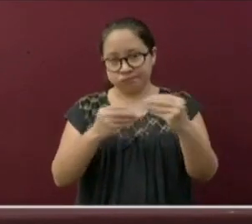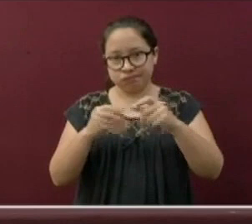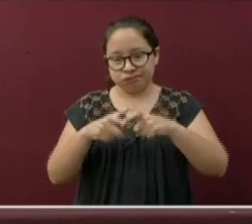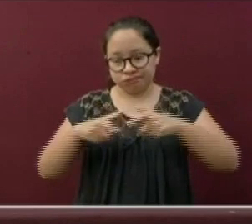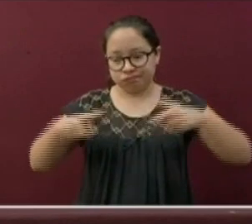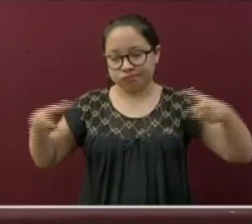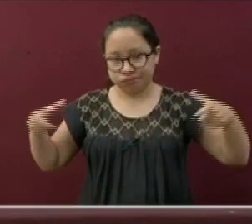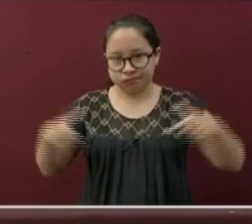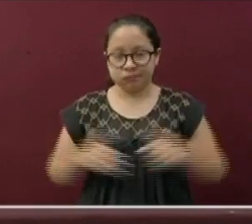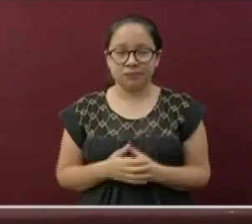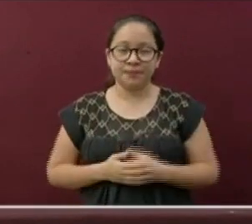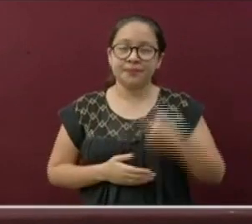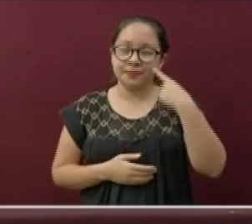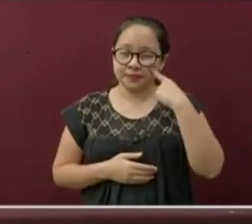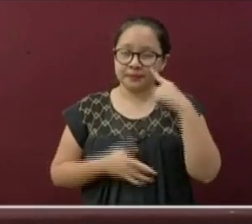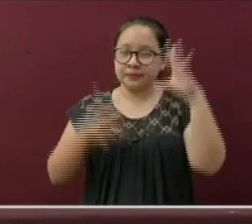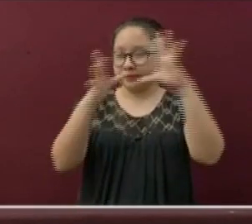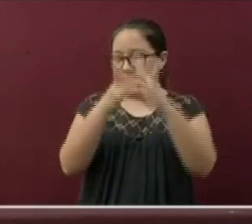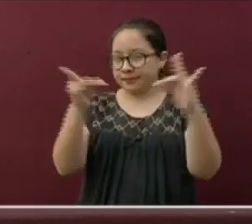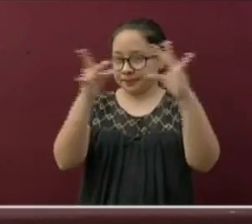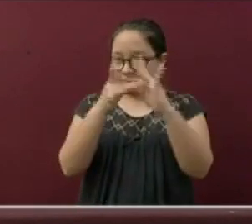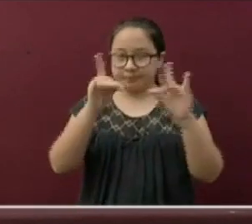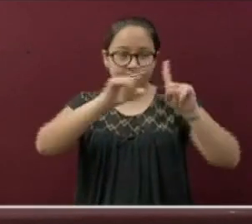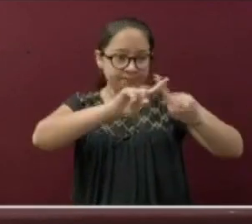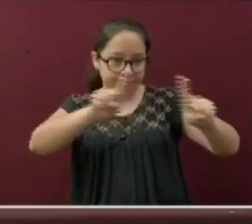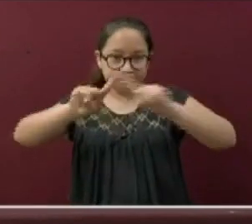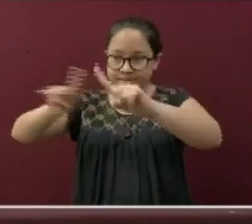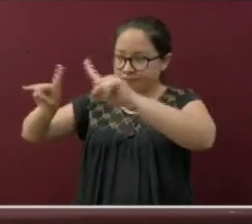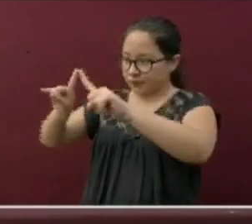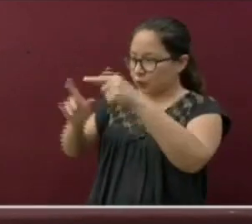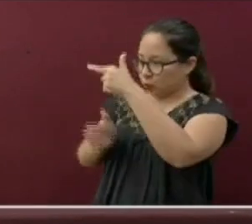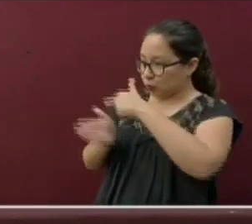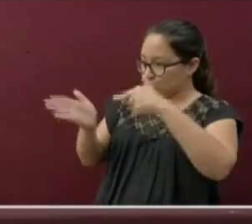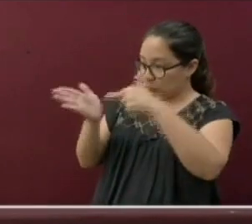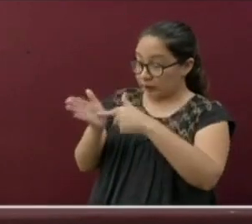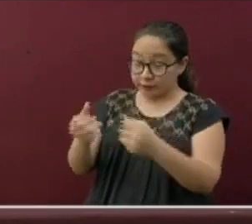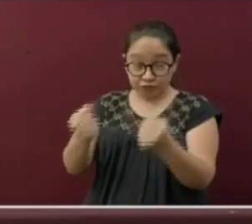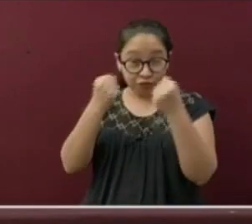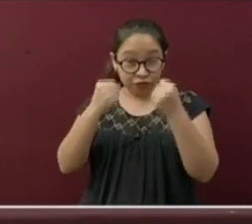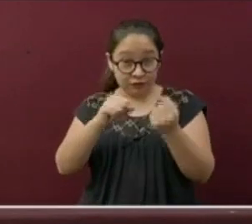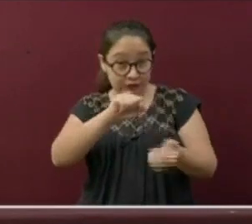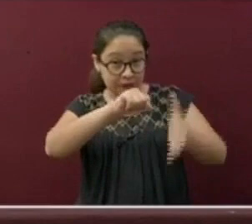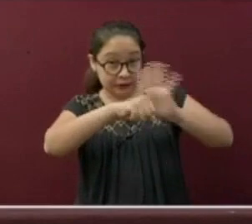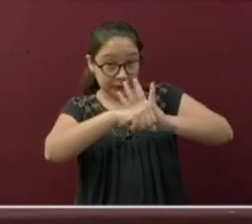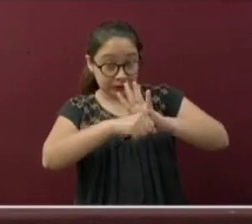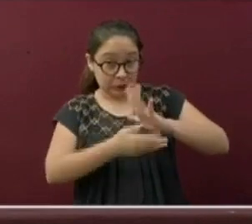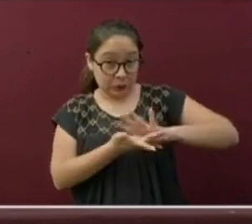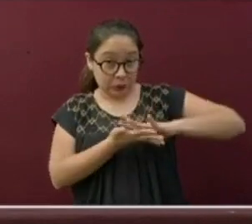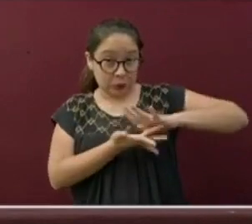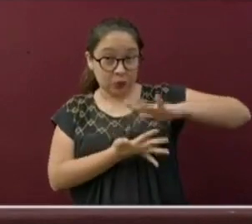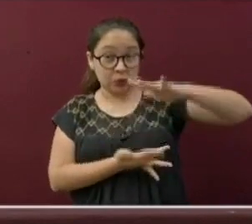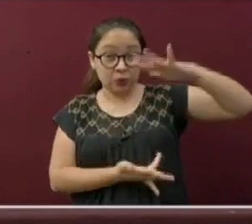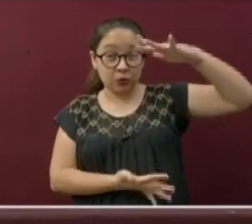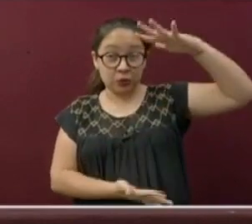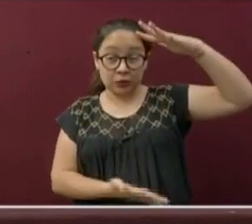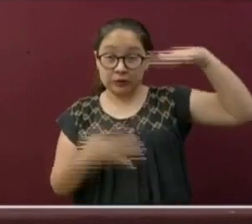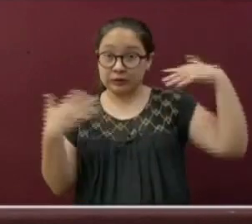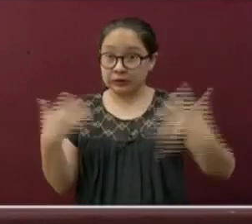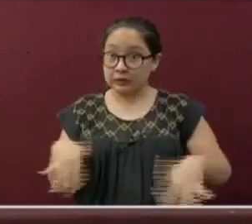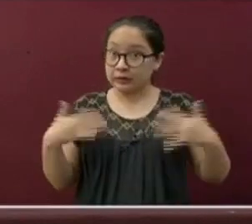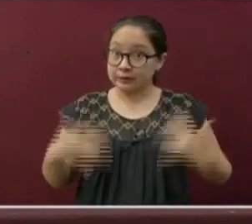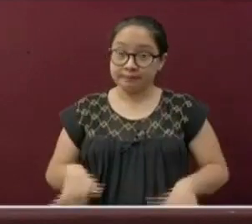Ahora, vean ustedes la situación de los municipios que están encabezando la lista de transmisión y